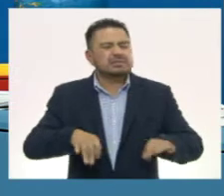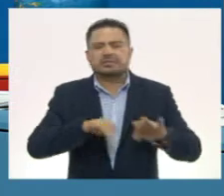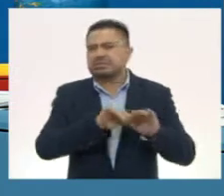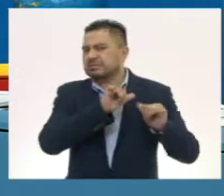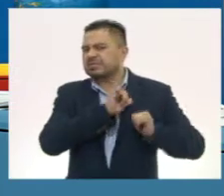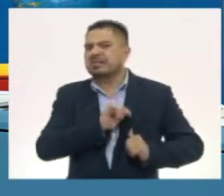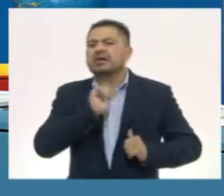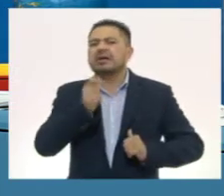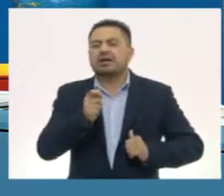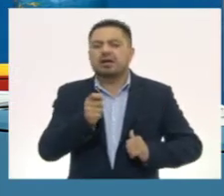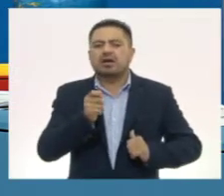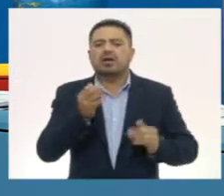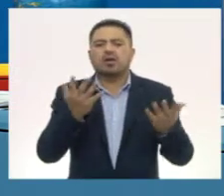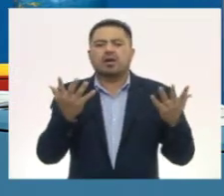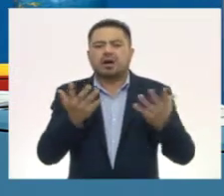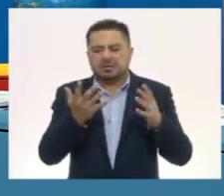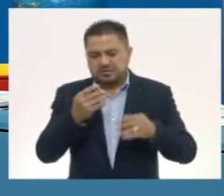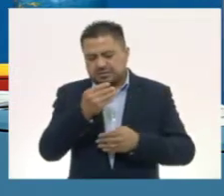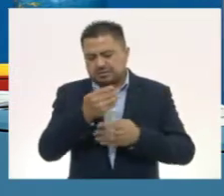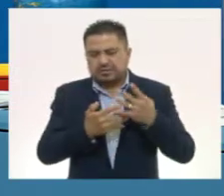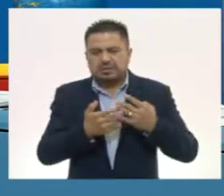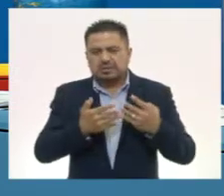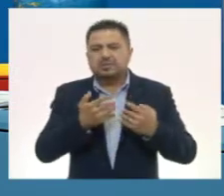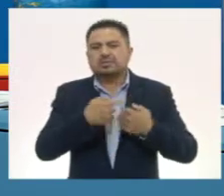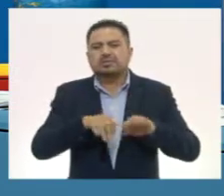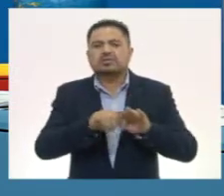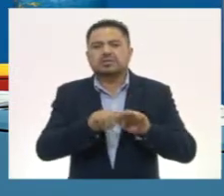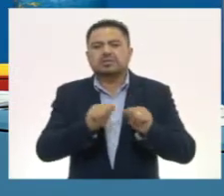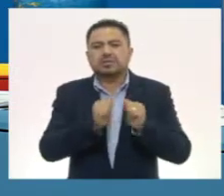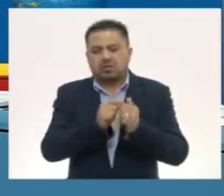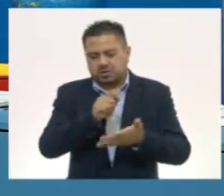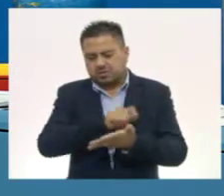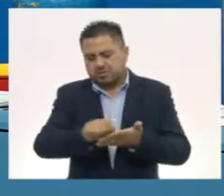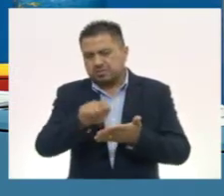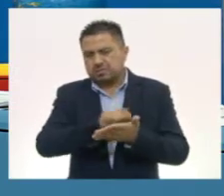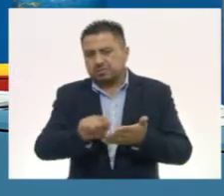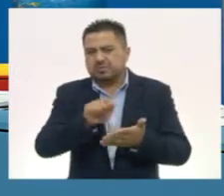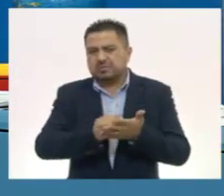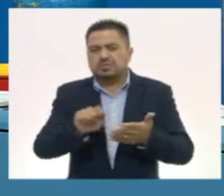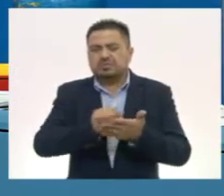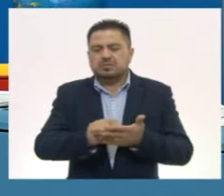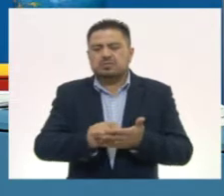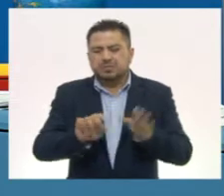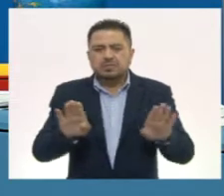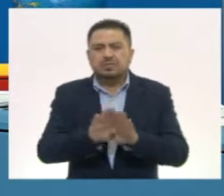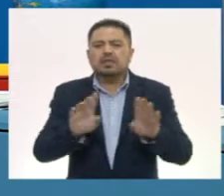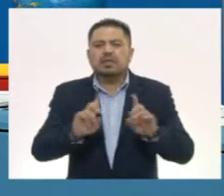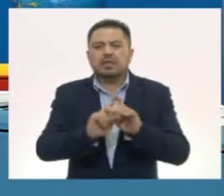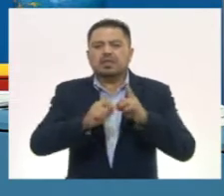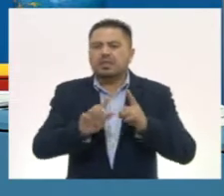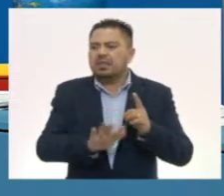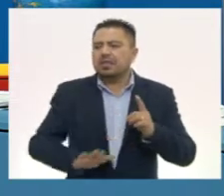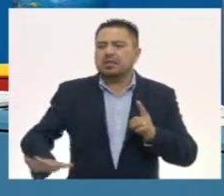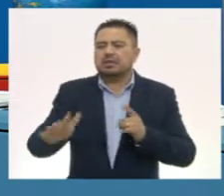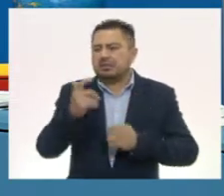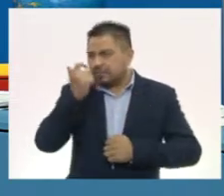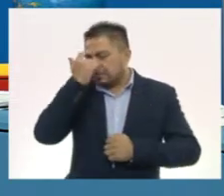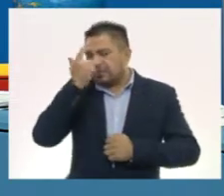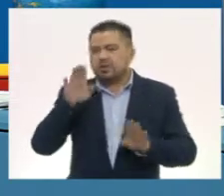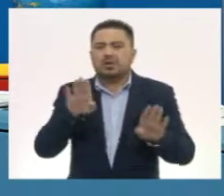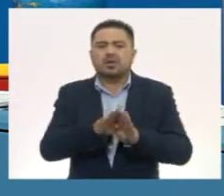a revisar las características de los primeros sistemas de escritura y las civilizaciones que lo desarrollaron, que fue la